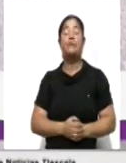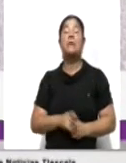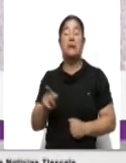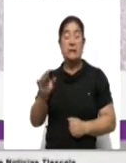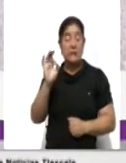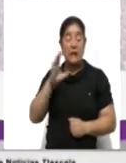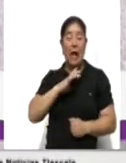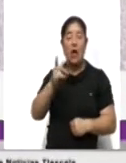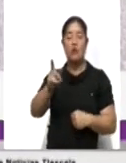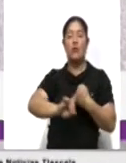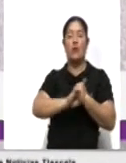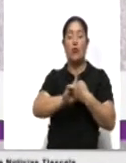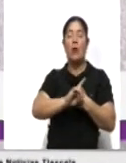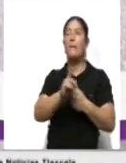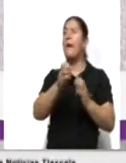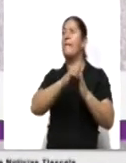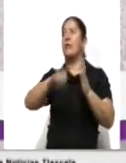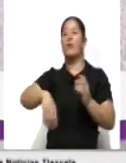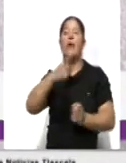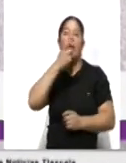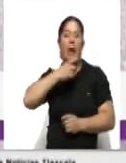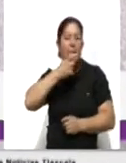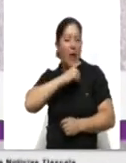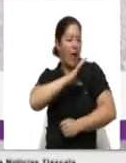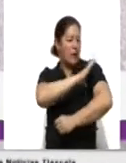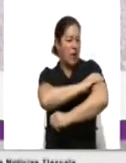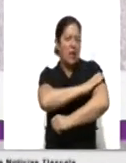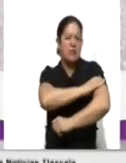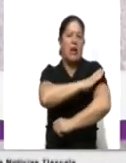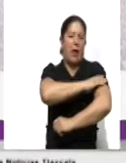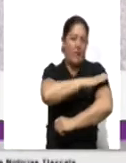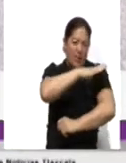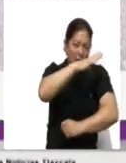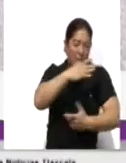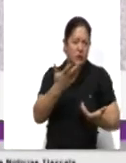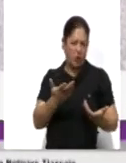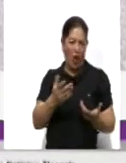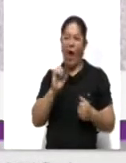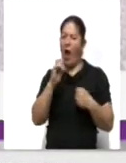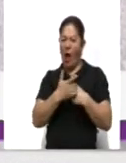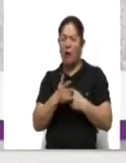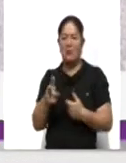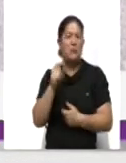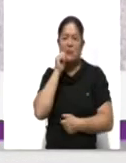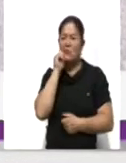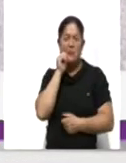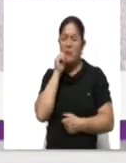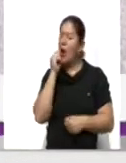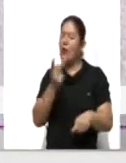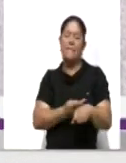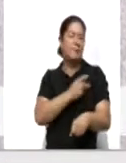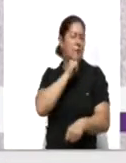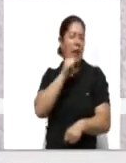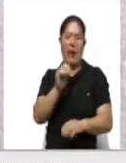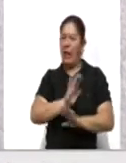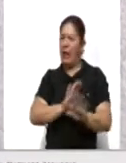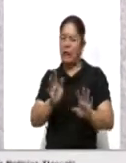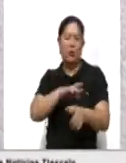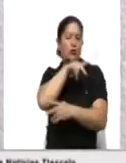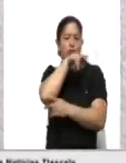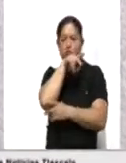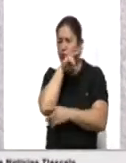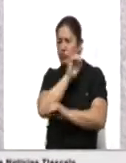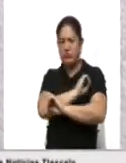crónico como diabetes y hipertensión, entre otros, que les impida el procedimiento. Eso no es en ningún momento algún